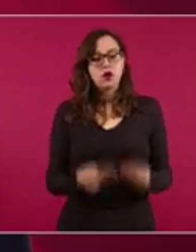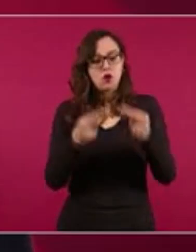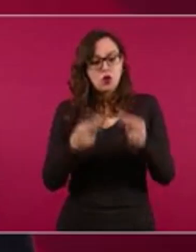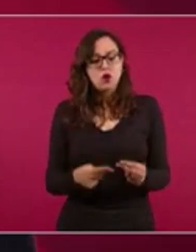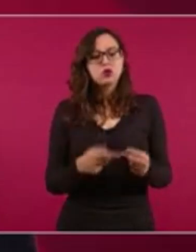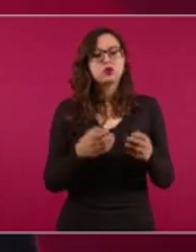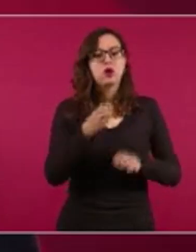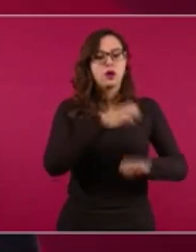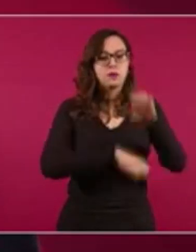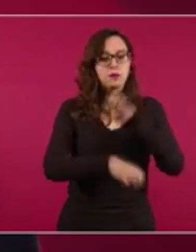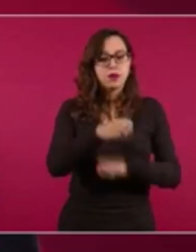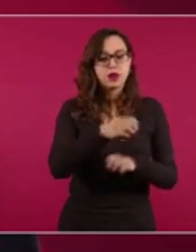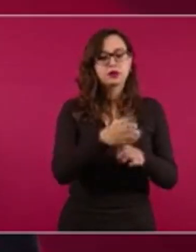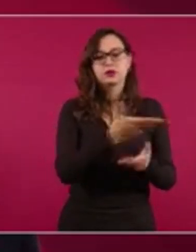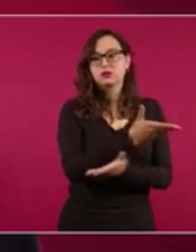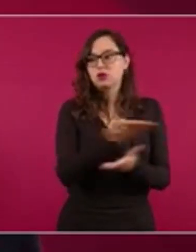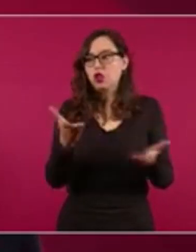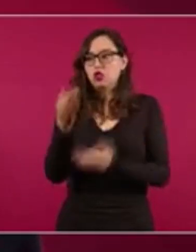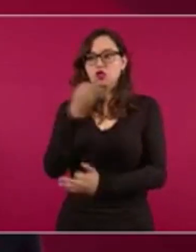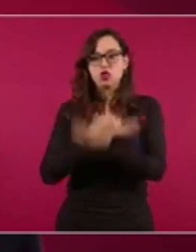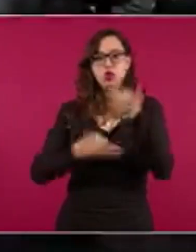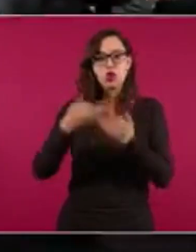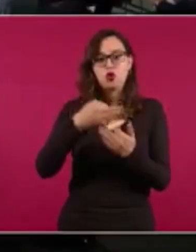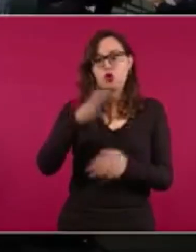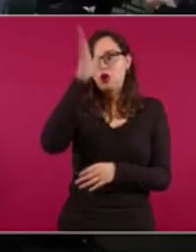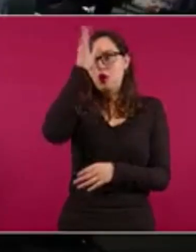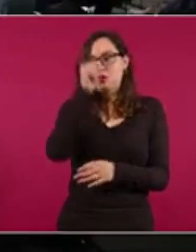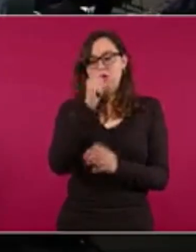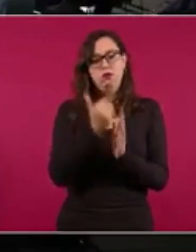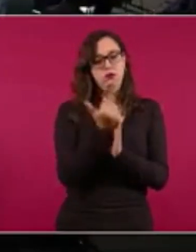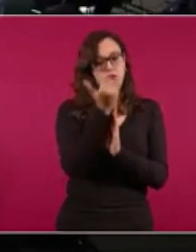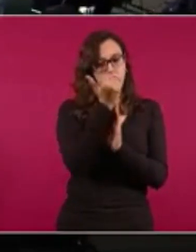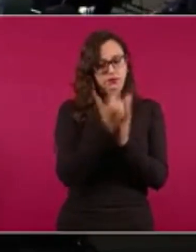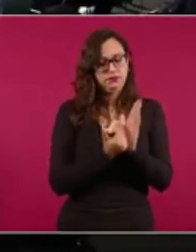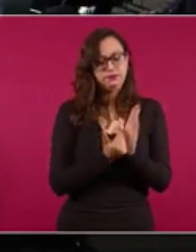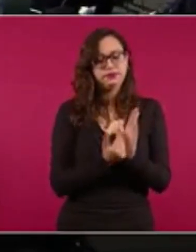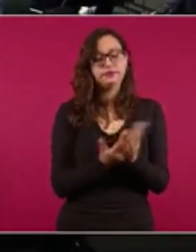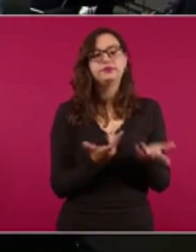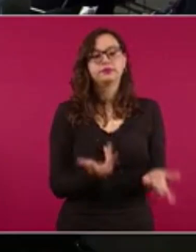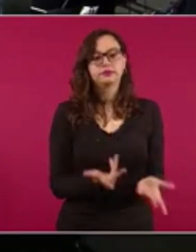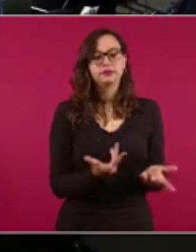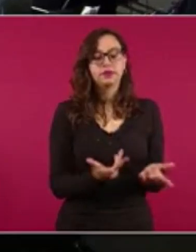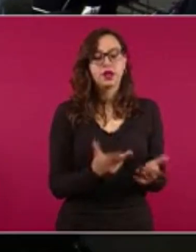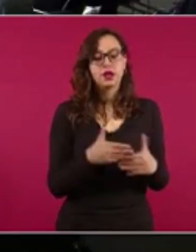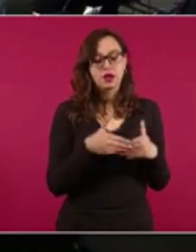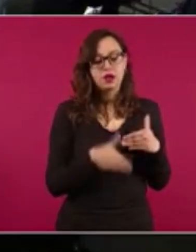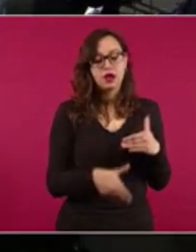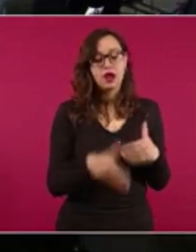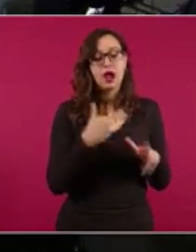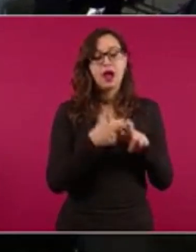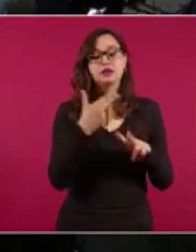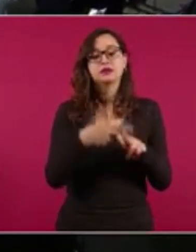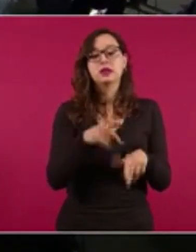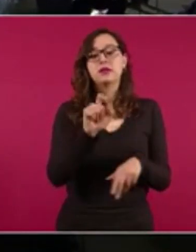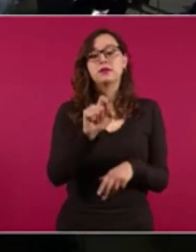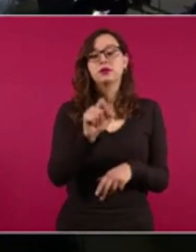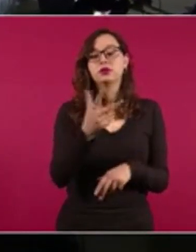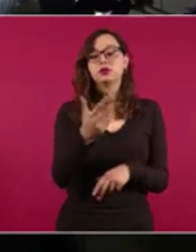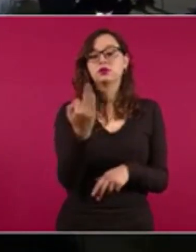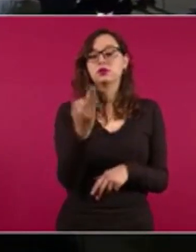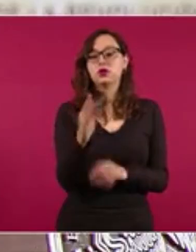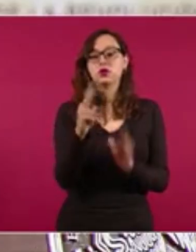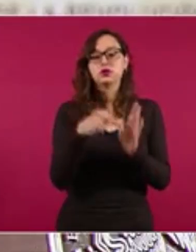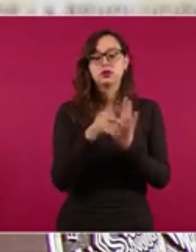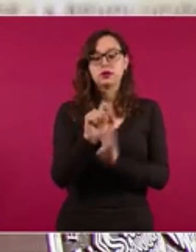monto ocho por ciento a mil treinta y nueve pesos promedio hasta el veintiocho de febrero de 2023.